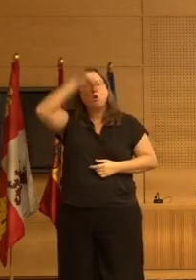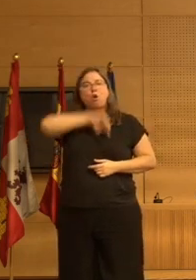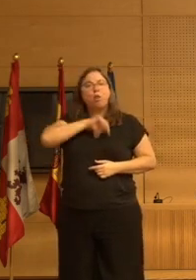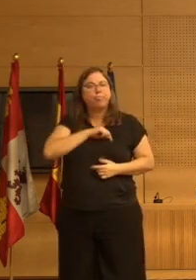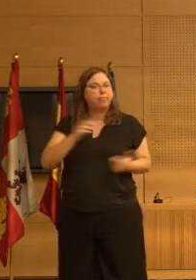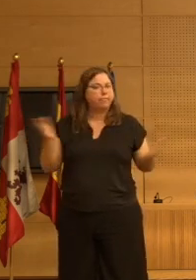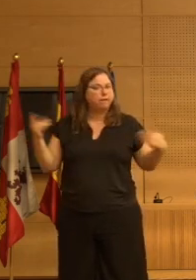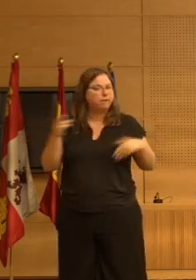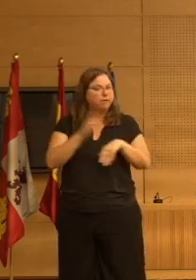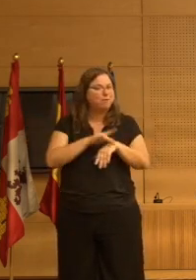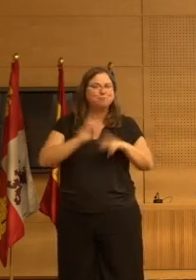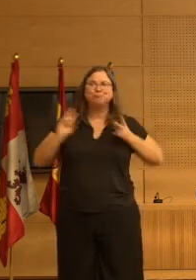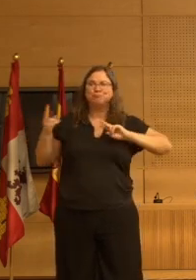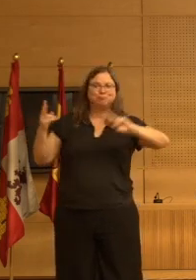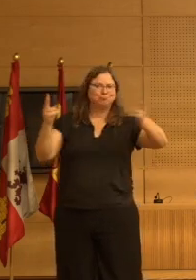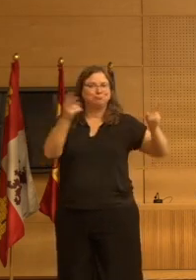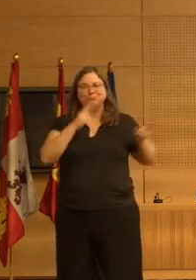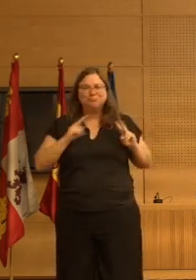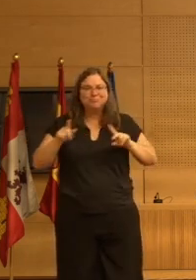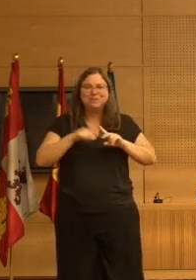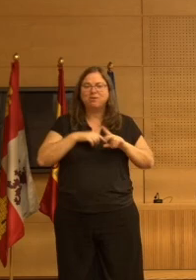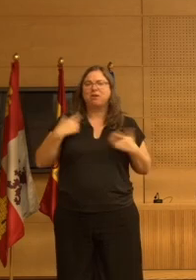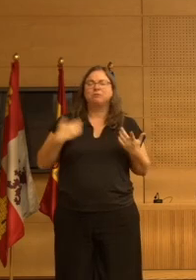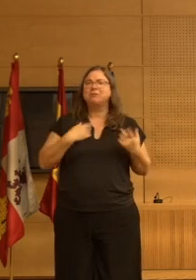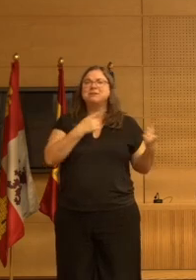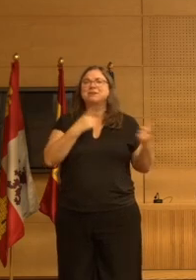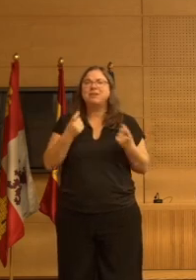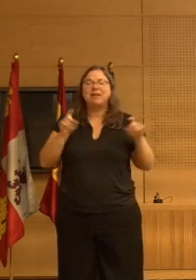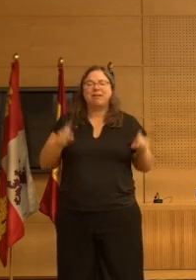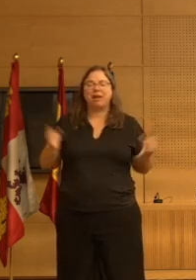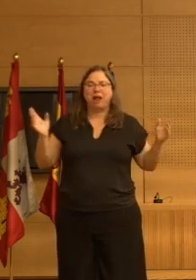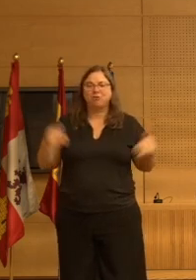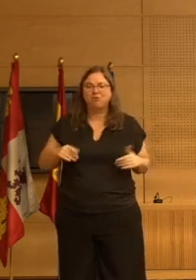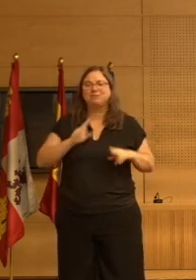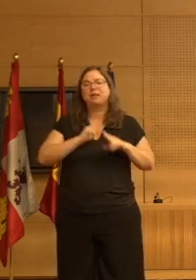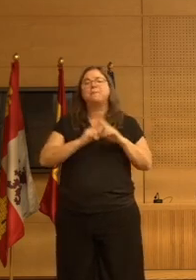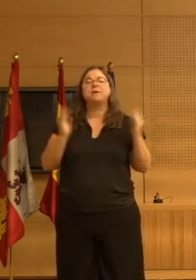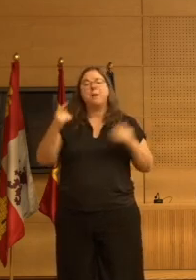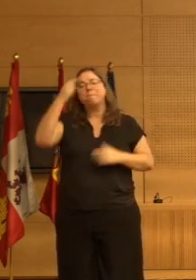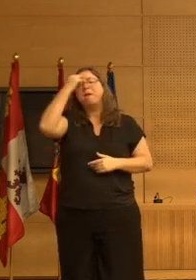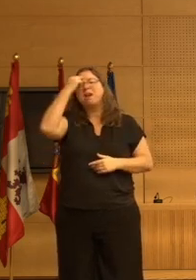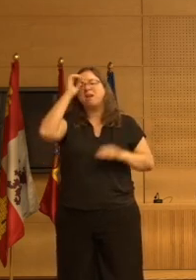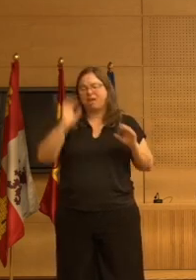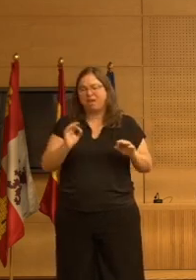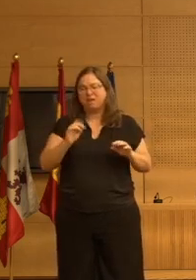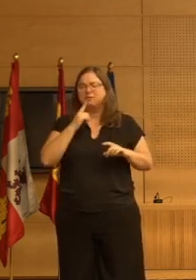de enfermedad una hiperactividad una menor necesidad de descanso etcétera